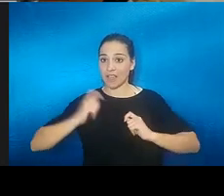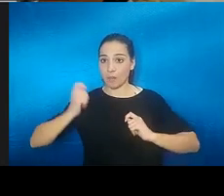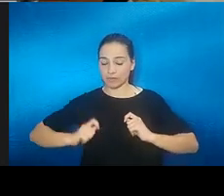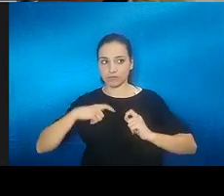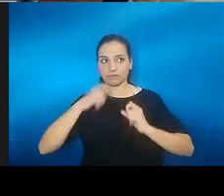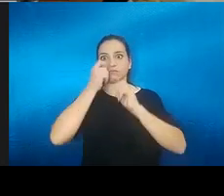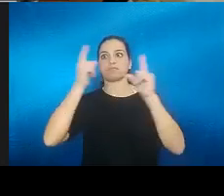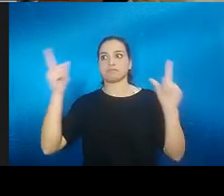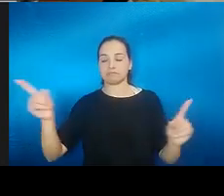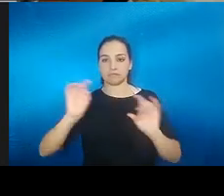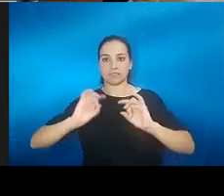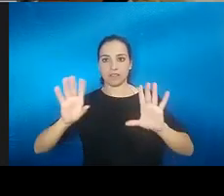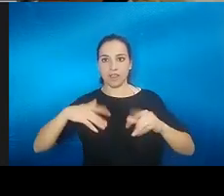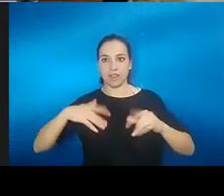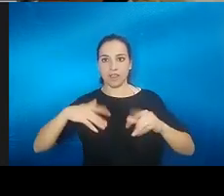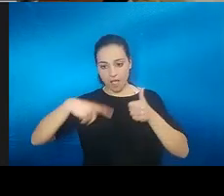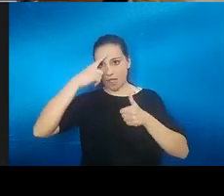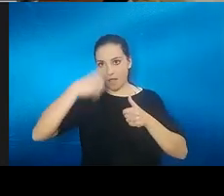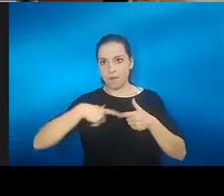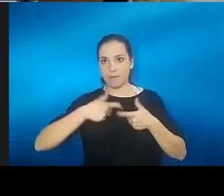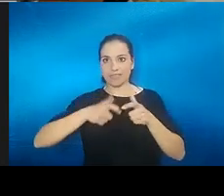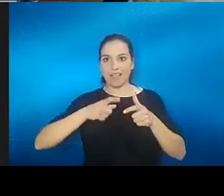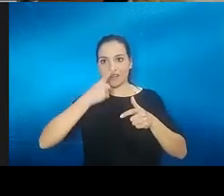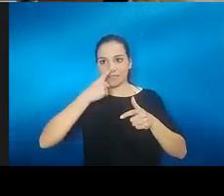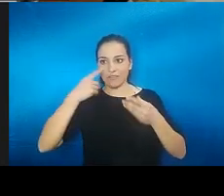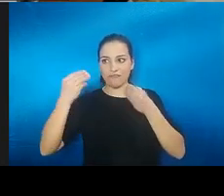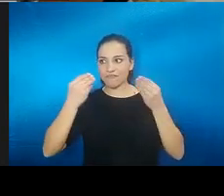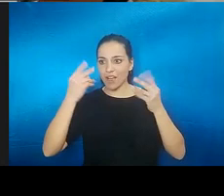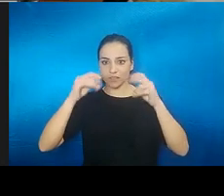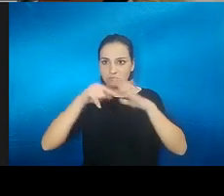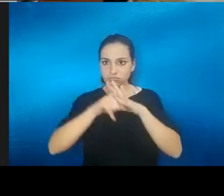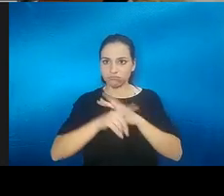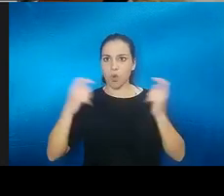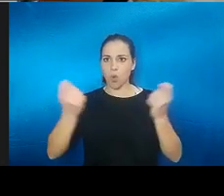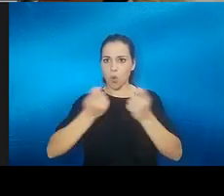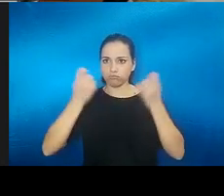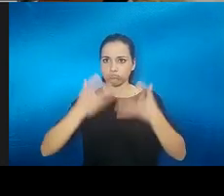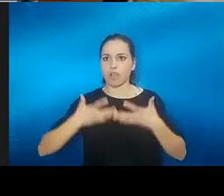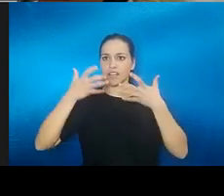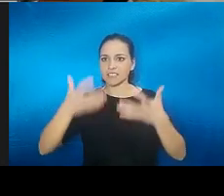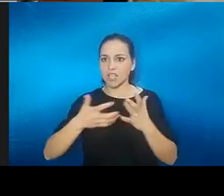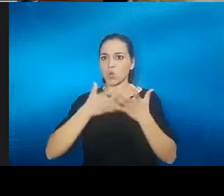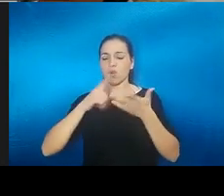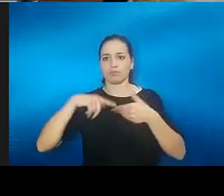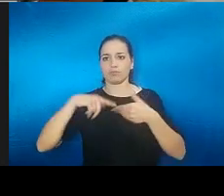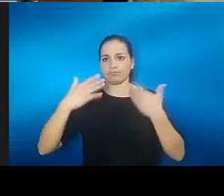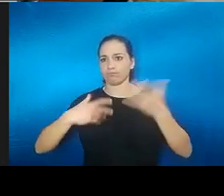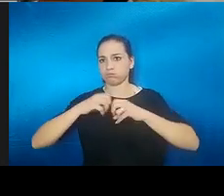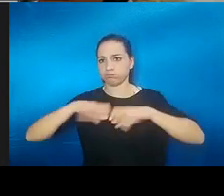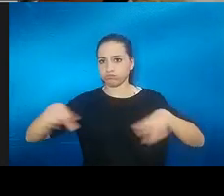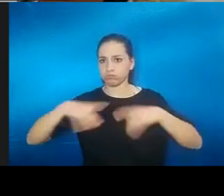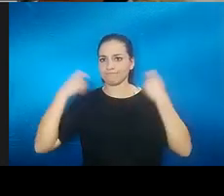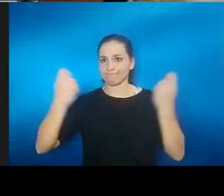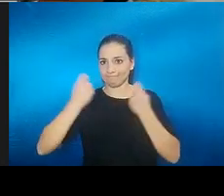empezamos a conectar unidades de olfato y se disparó el número de publicaciones fue una cosa muy bestia pero te quiero